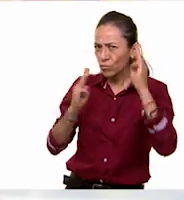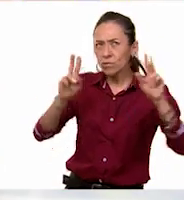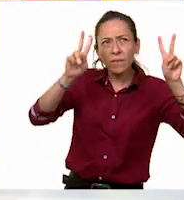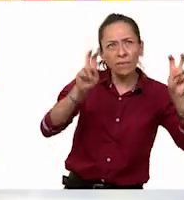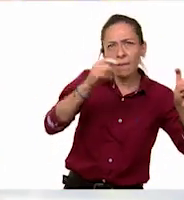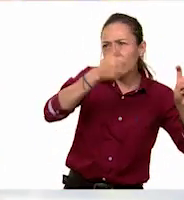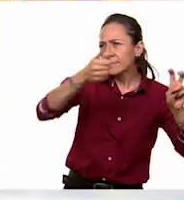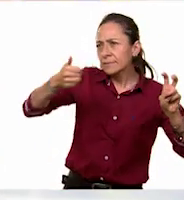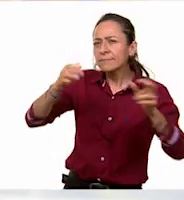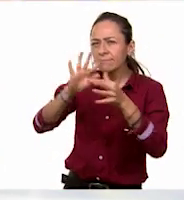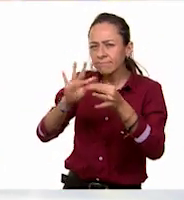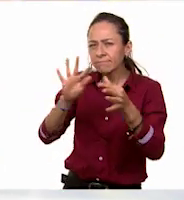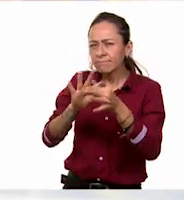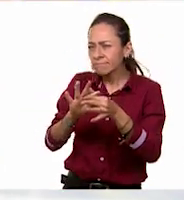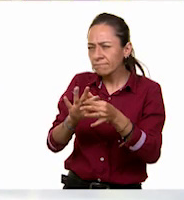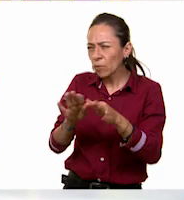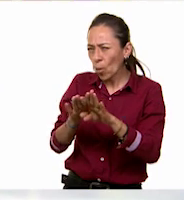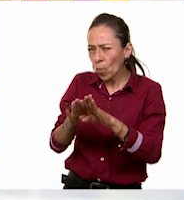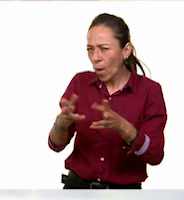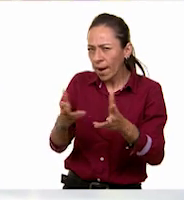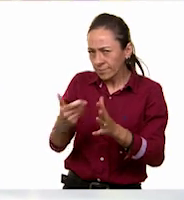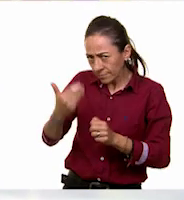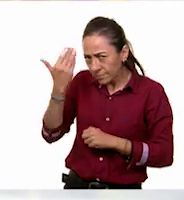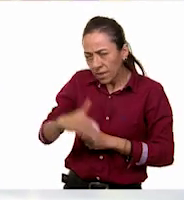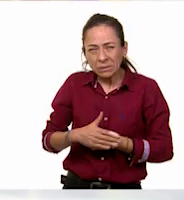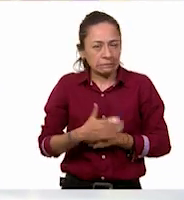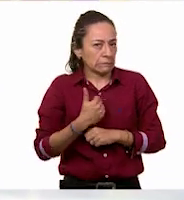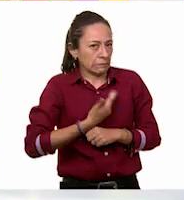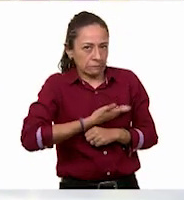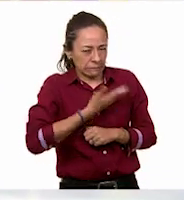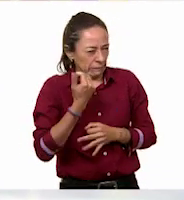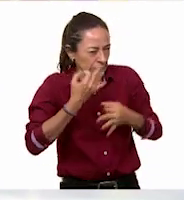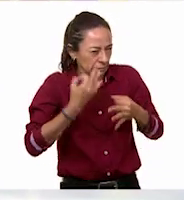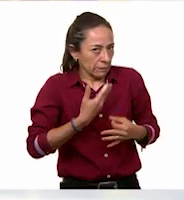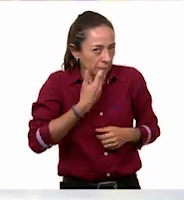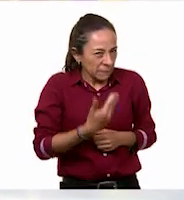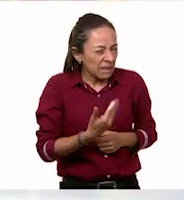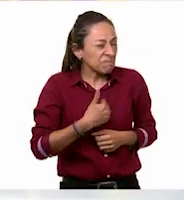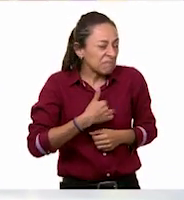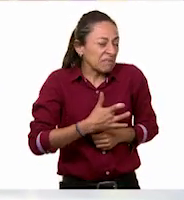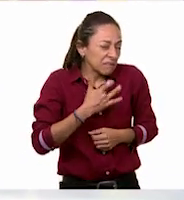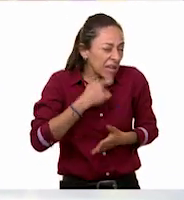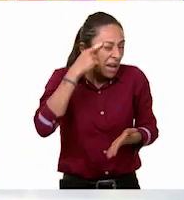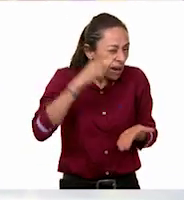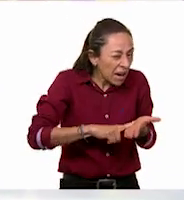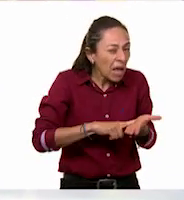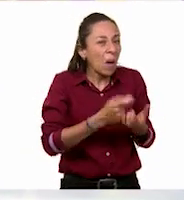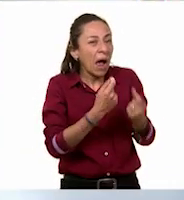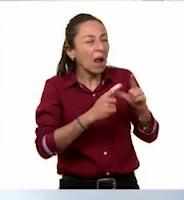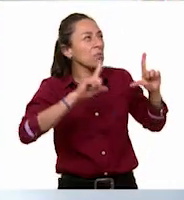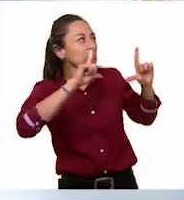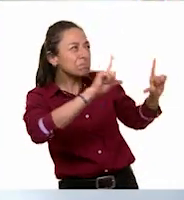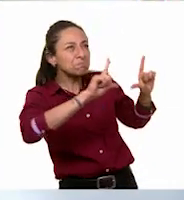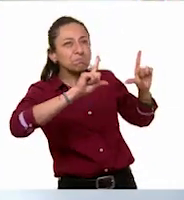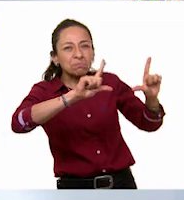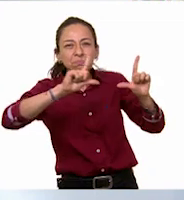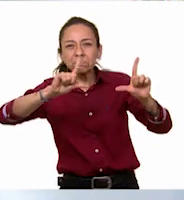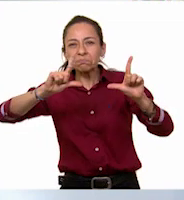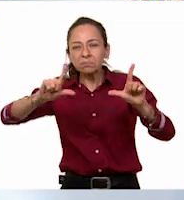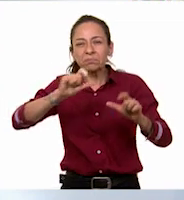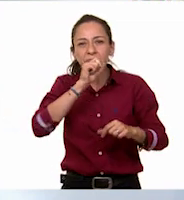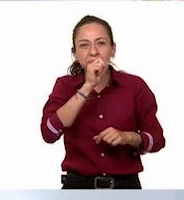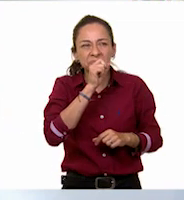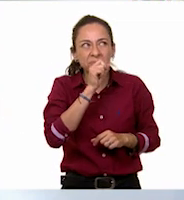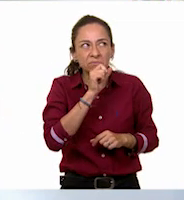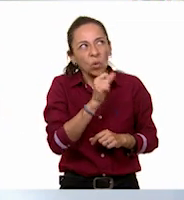algunos creo que llevan algunos letreros y, pues, no sé, ¿de qué otras maneras? Bueno, ¿qué te parece si me